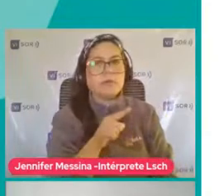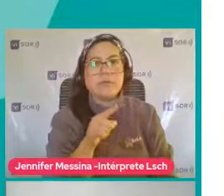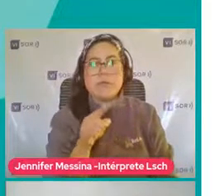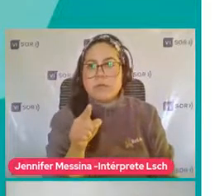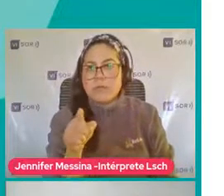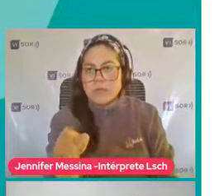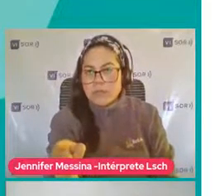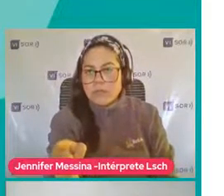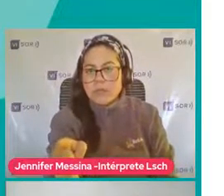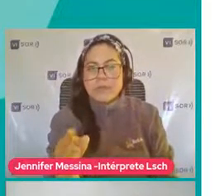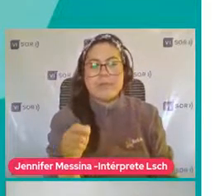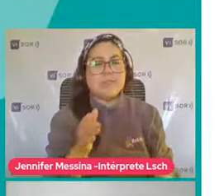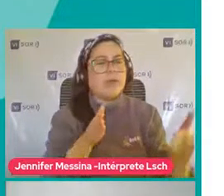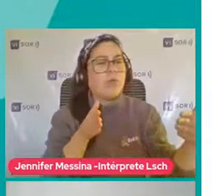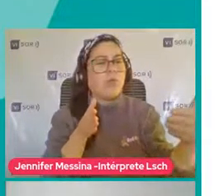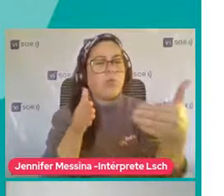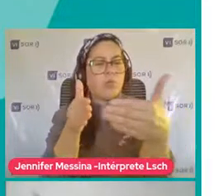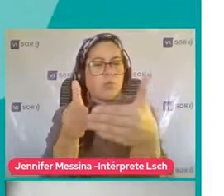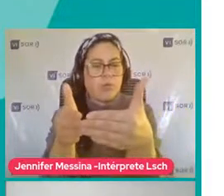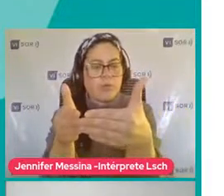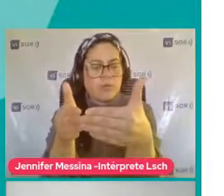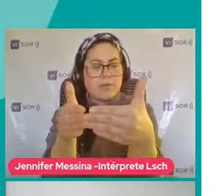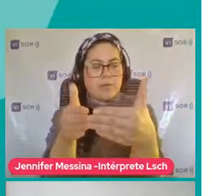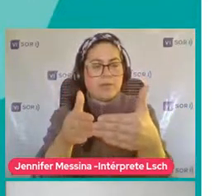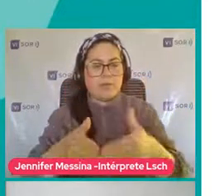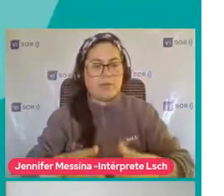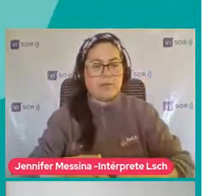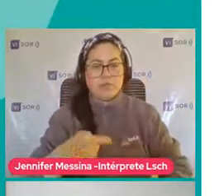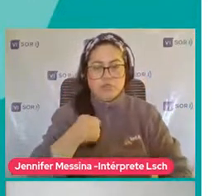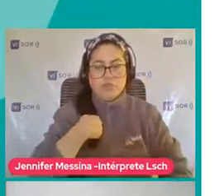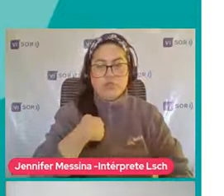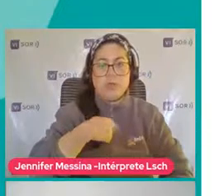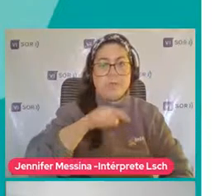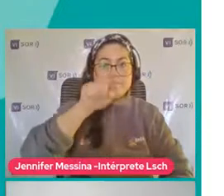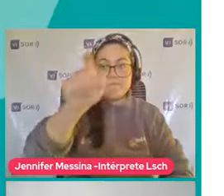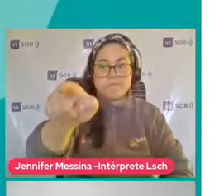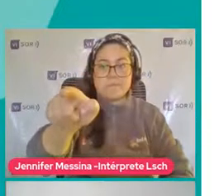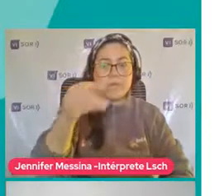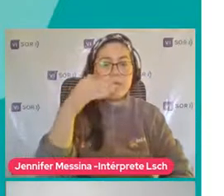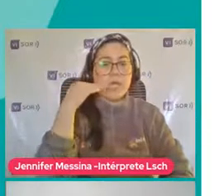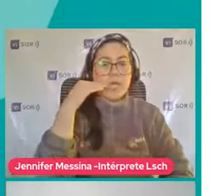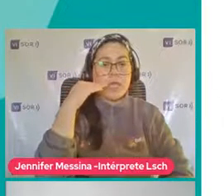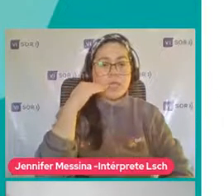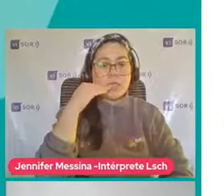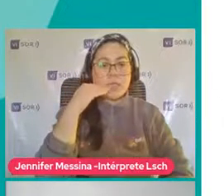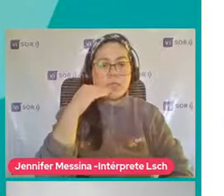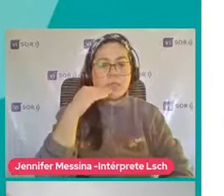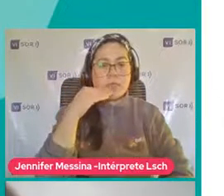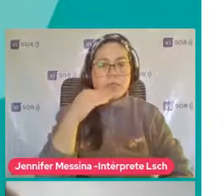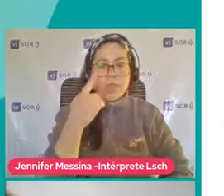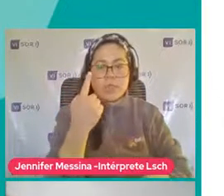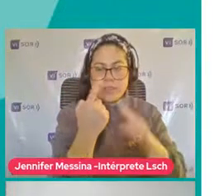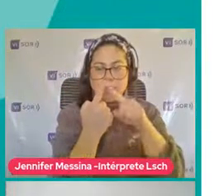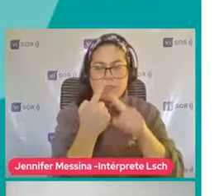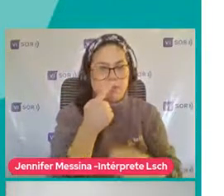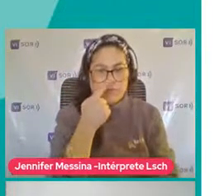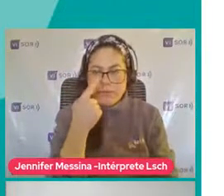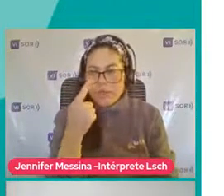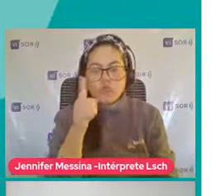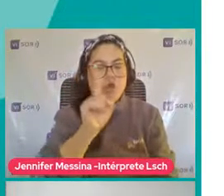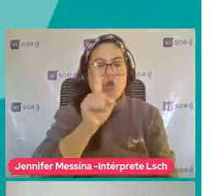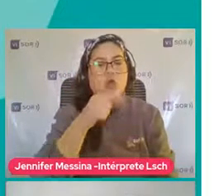un triángulo Por así decirlo Que tiene que ver Con Yo apunto Pero no quiero Que mire mi dedo Yo quiero que mire El objeto Al que estoy